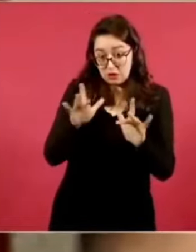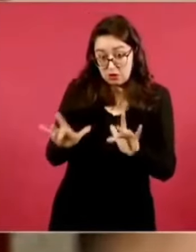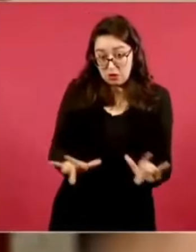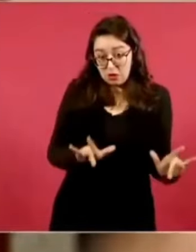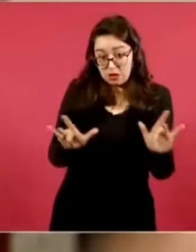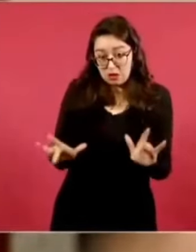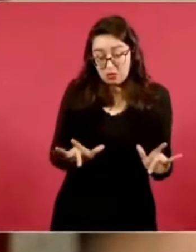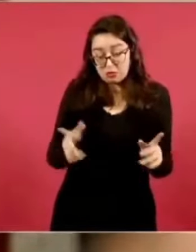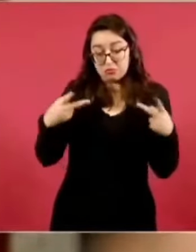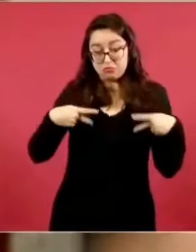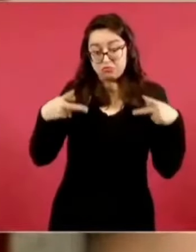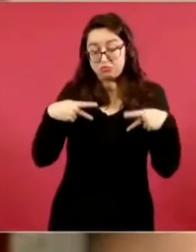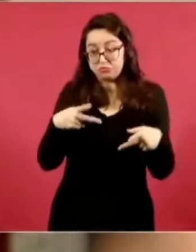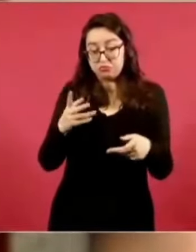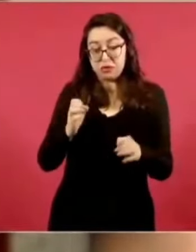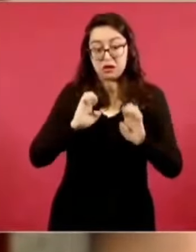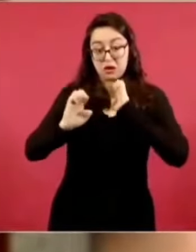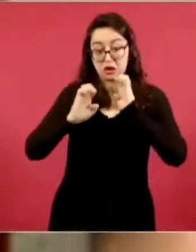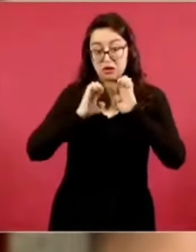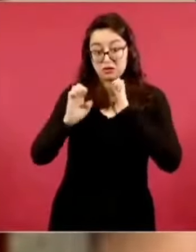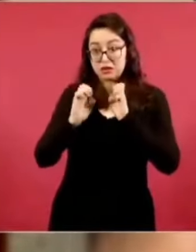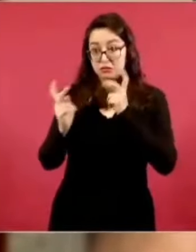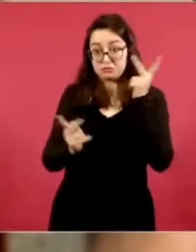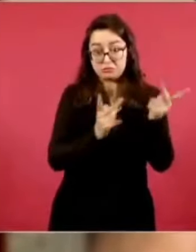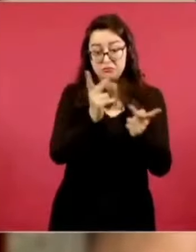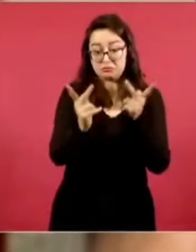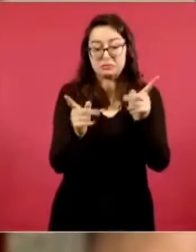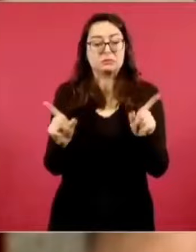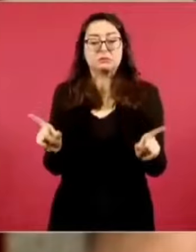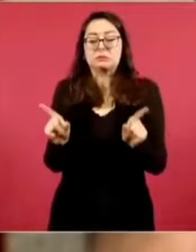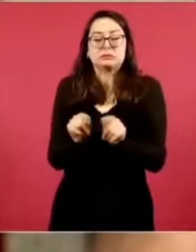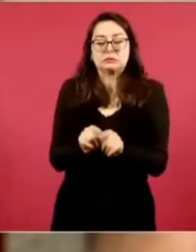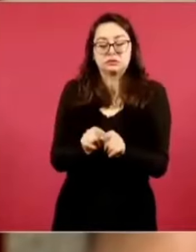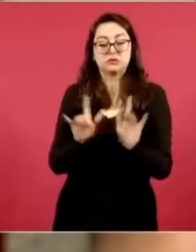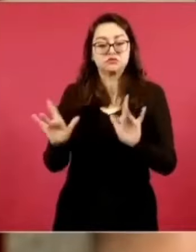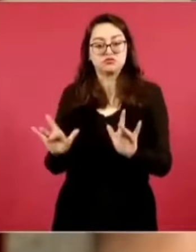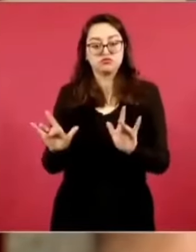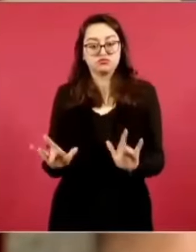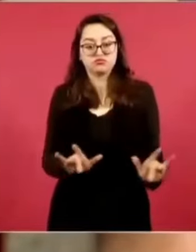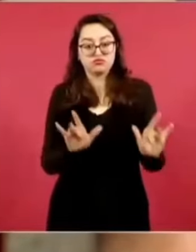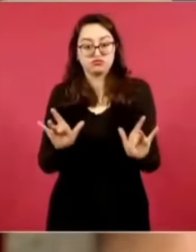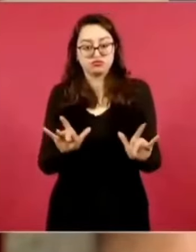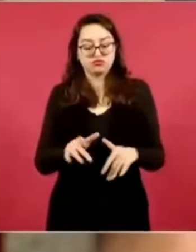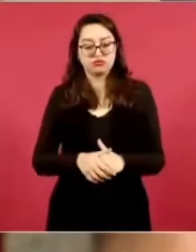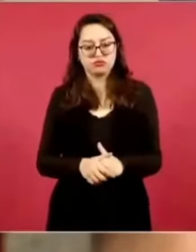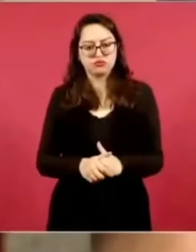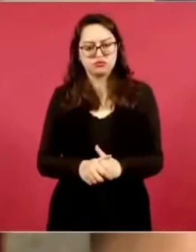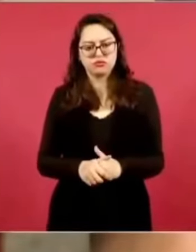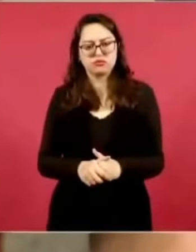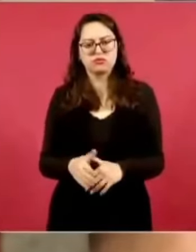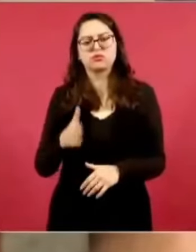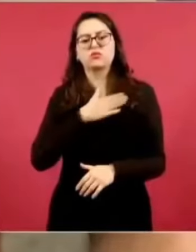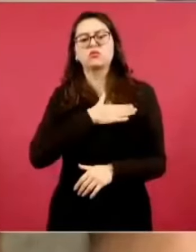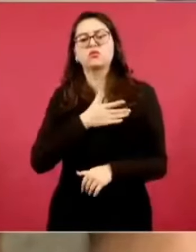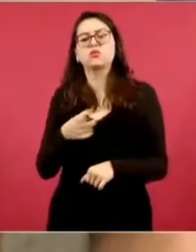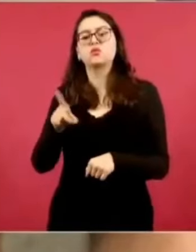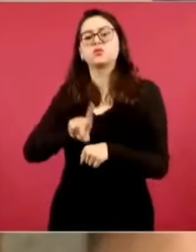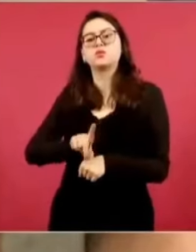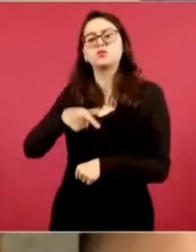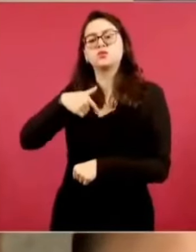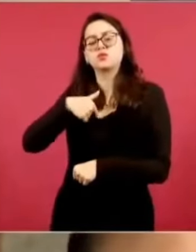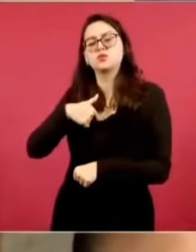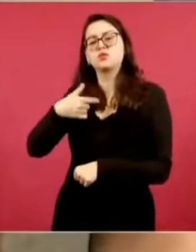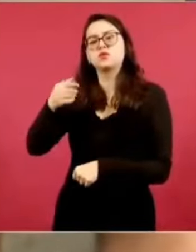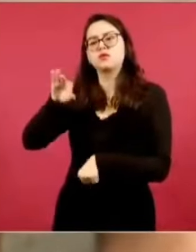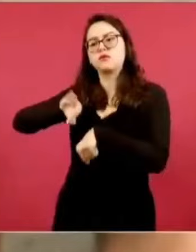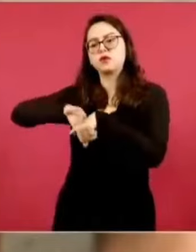requieren esos medicamentos. Y esta parte, es muy breve, unos segundos de uno de sus audios. Mónica, o la megafarmacia del bienestar. Mi nombre es, si hay sobre